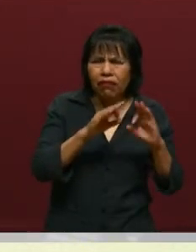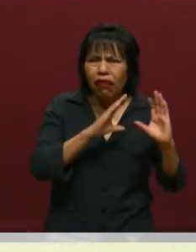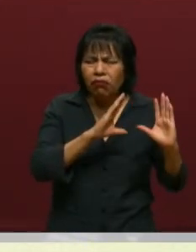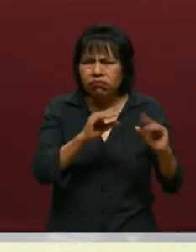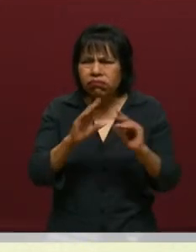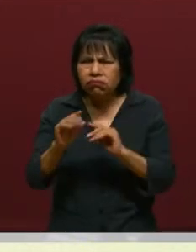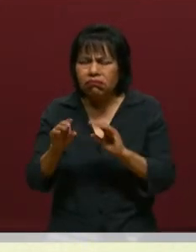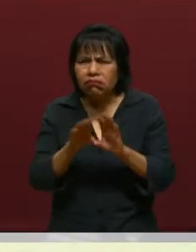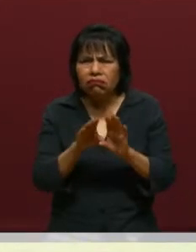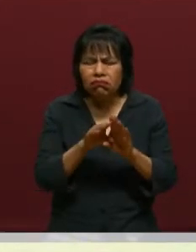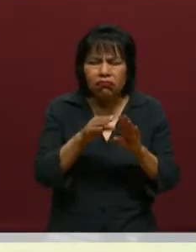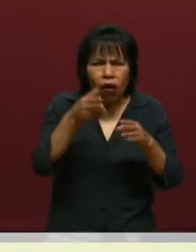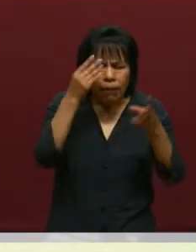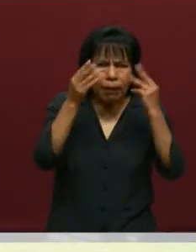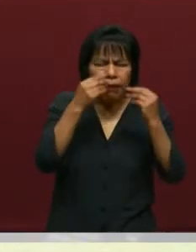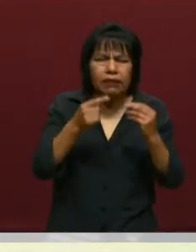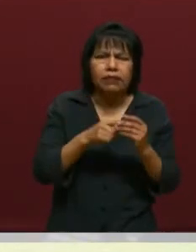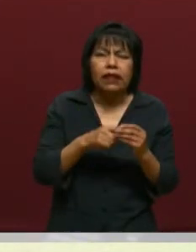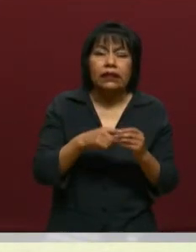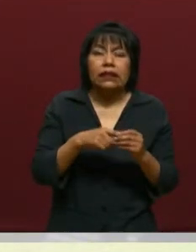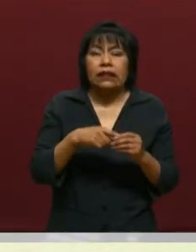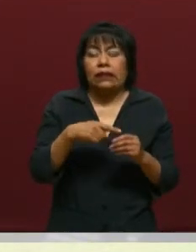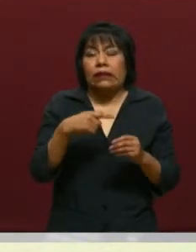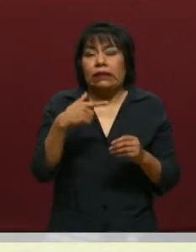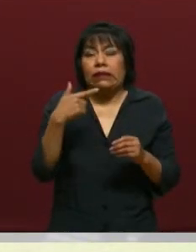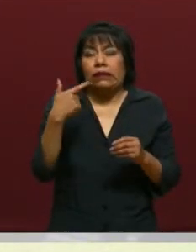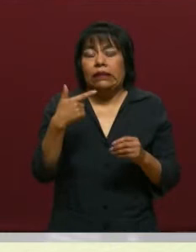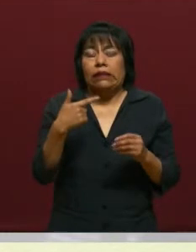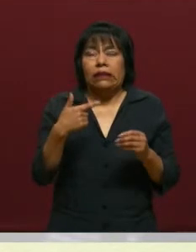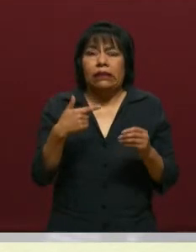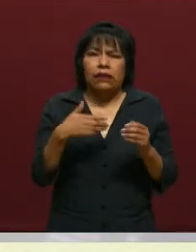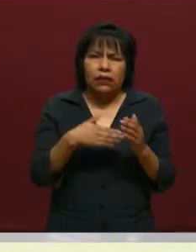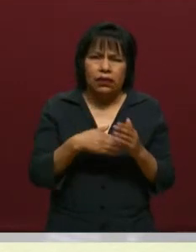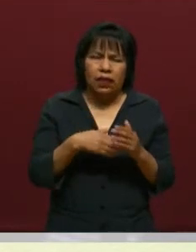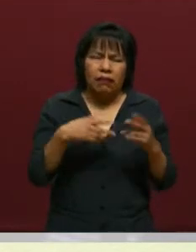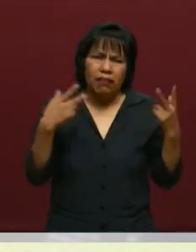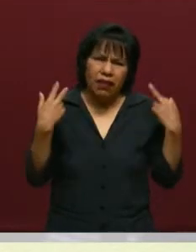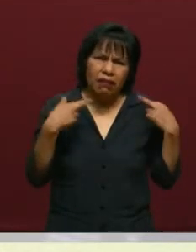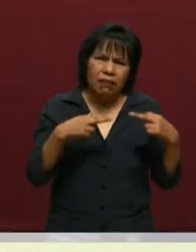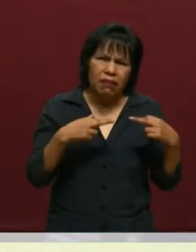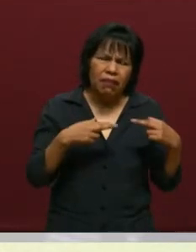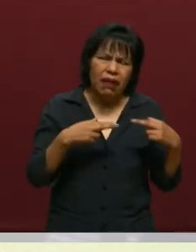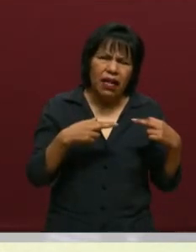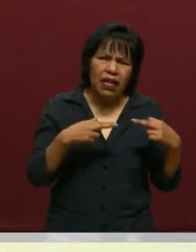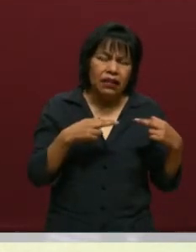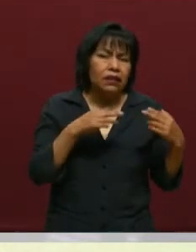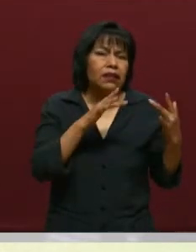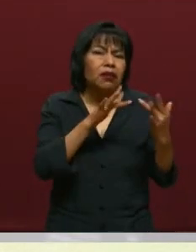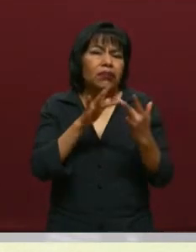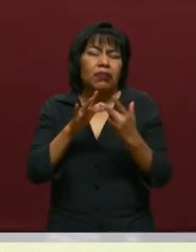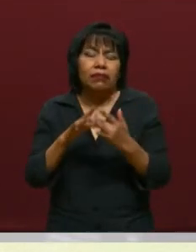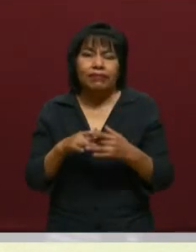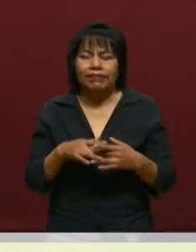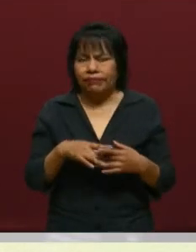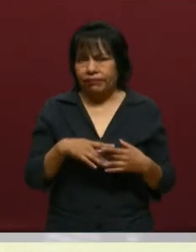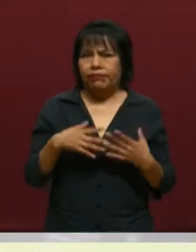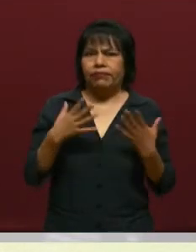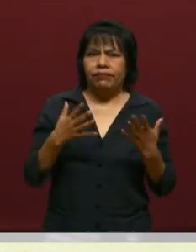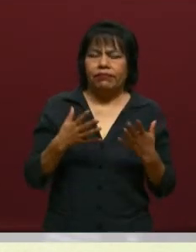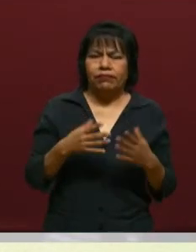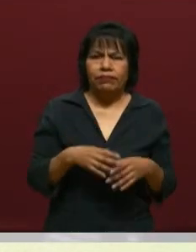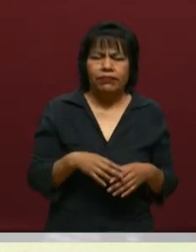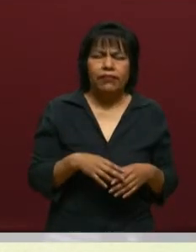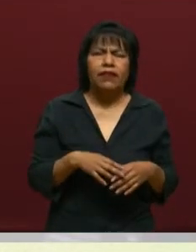tenían en esas mesas más de 7.000, más de 7.000 docentes conectados. Me llama la atención esta